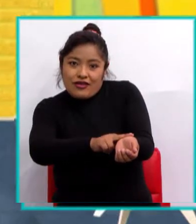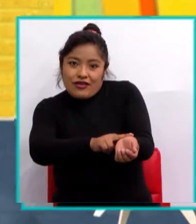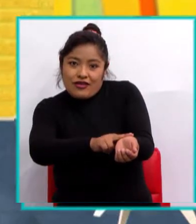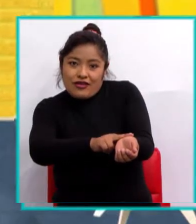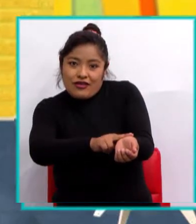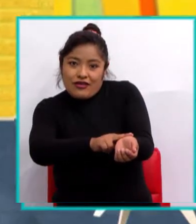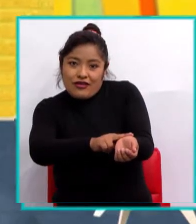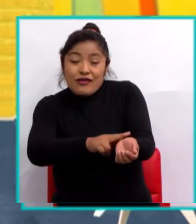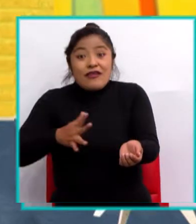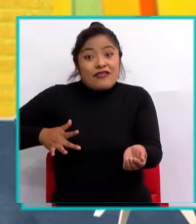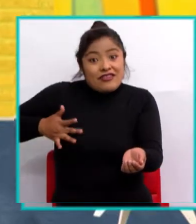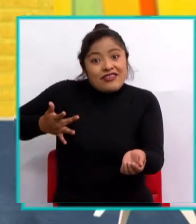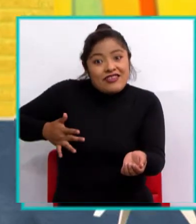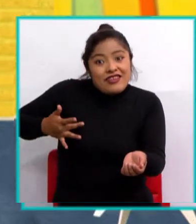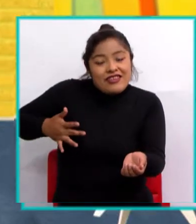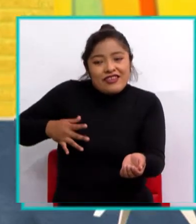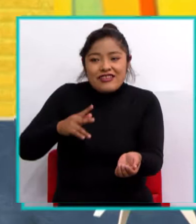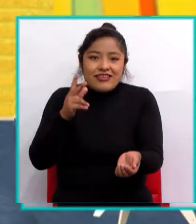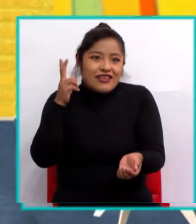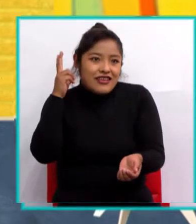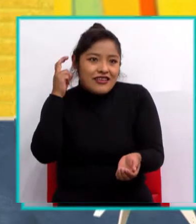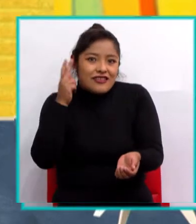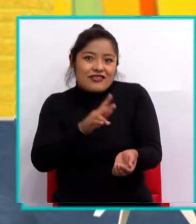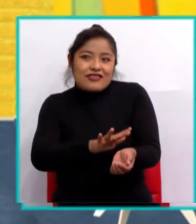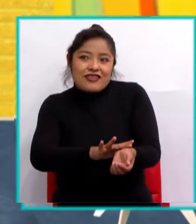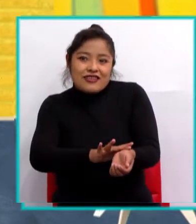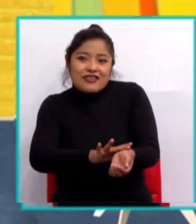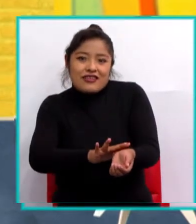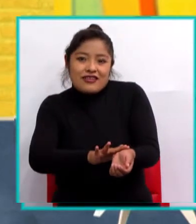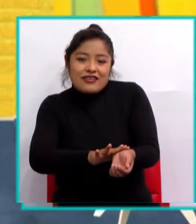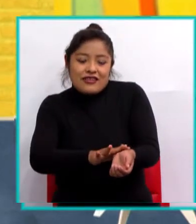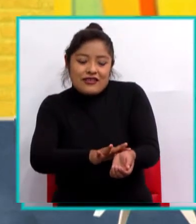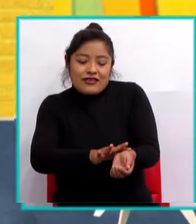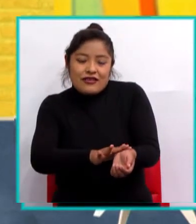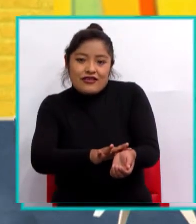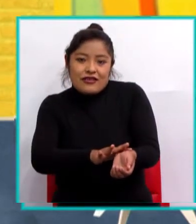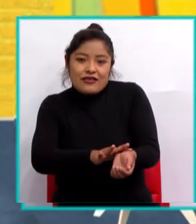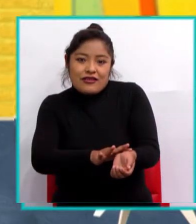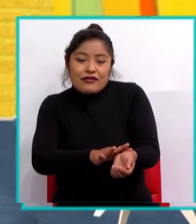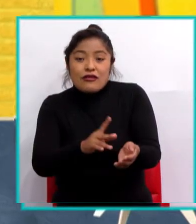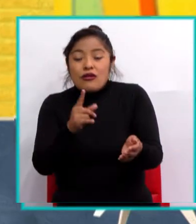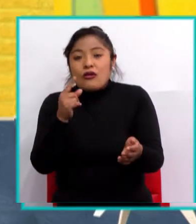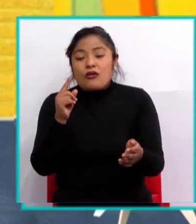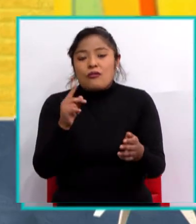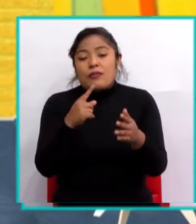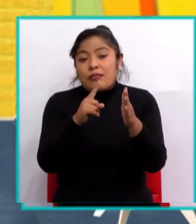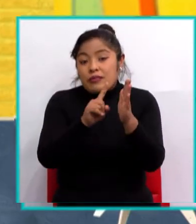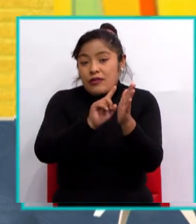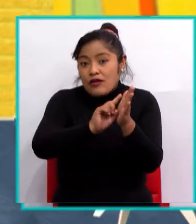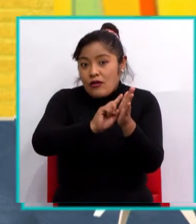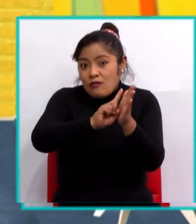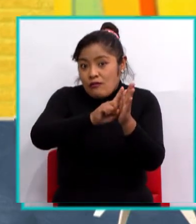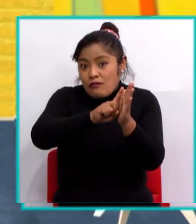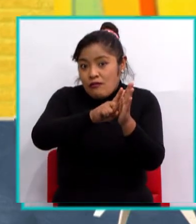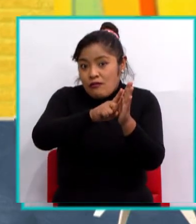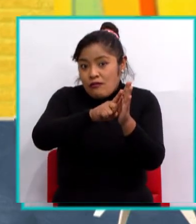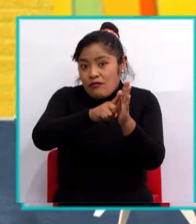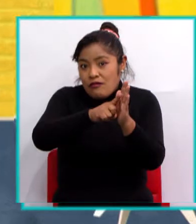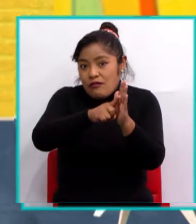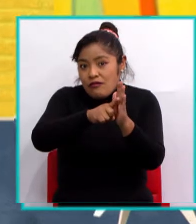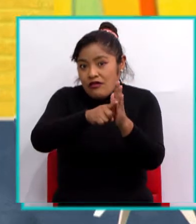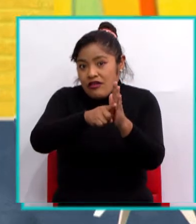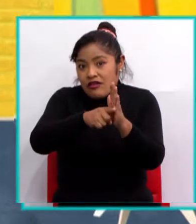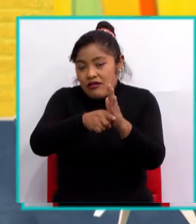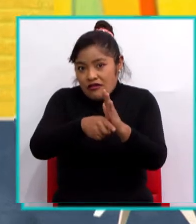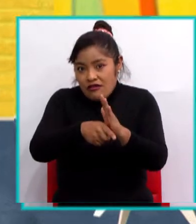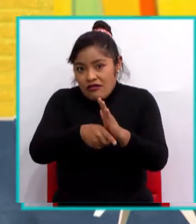Podemos verificar el número de pulsaciones por minuto. Cuando sientas el pulso, cuenta